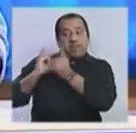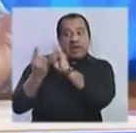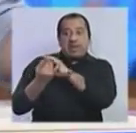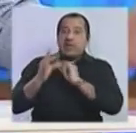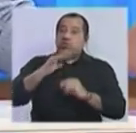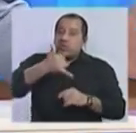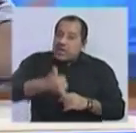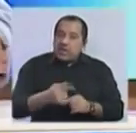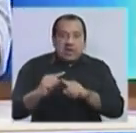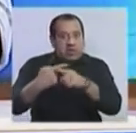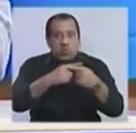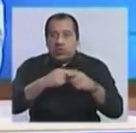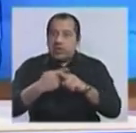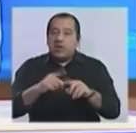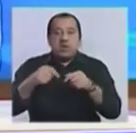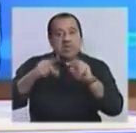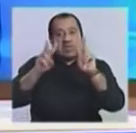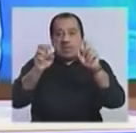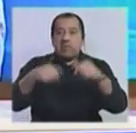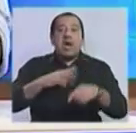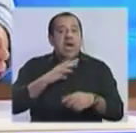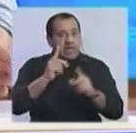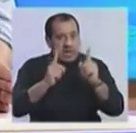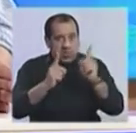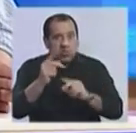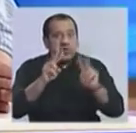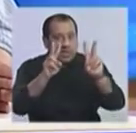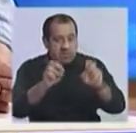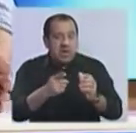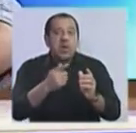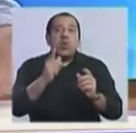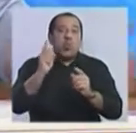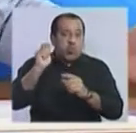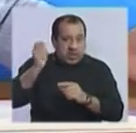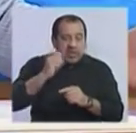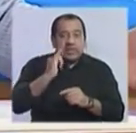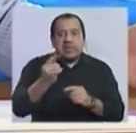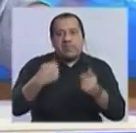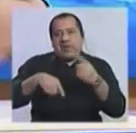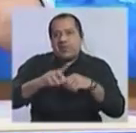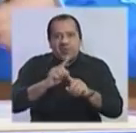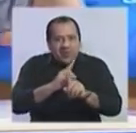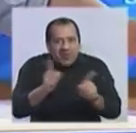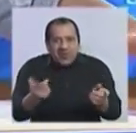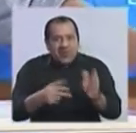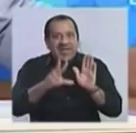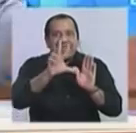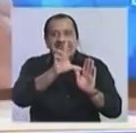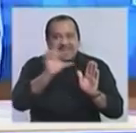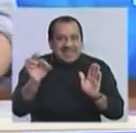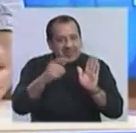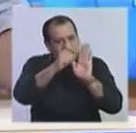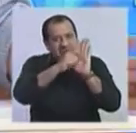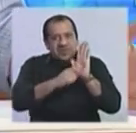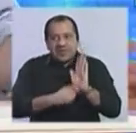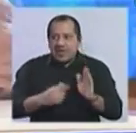profundidad todas esas cosas. Puede haber una cuestión urgente con una justificación explícita, pero no que todo lo que tenemos para hacer hay